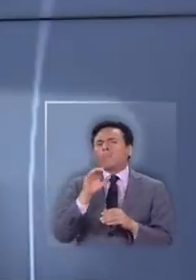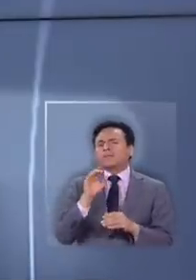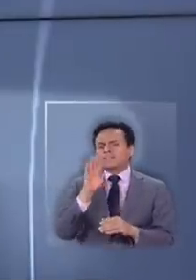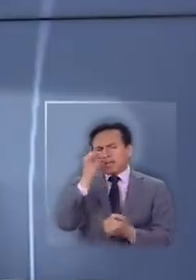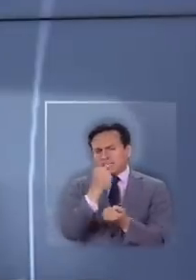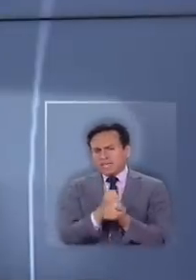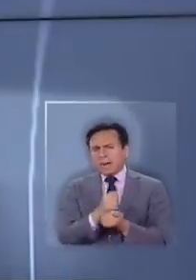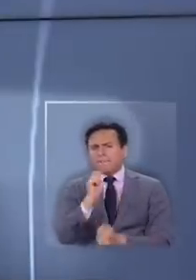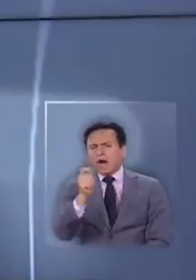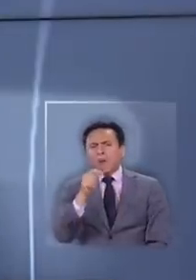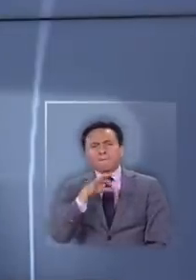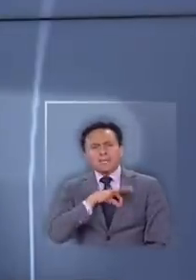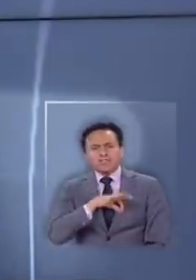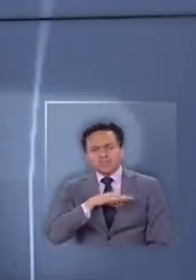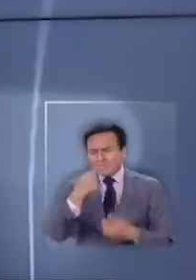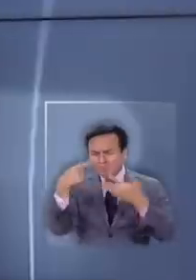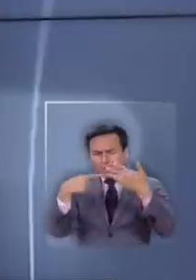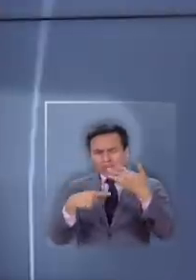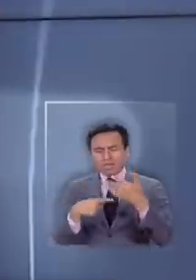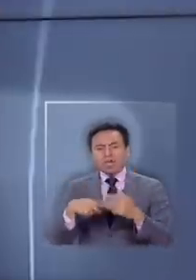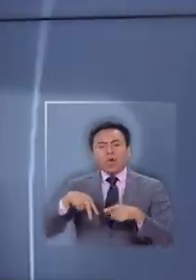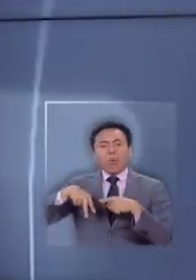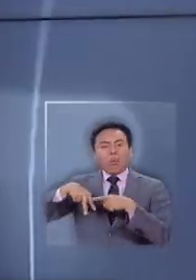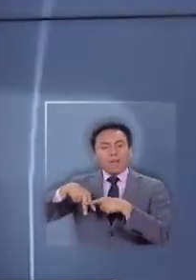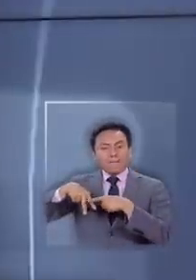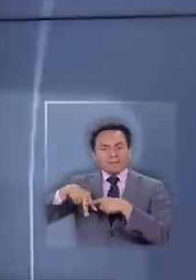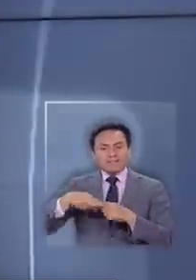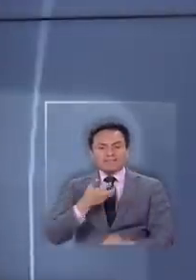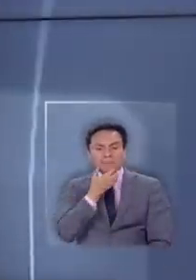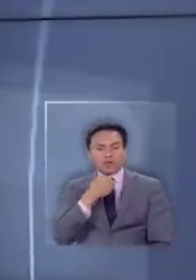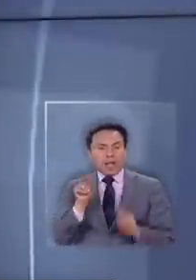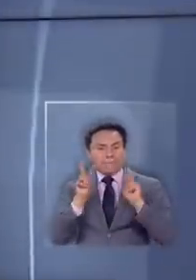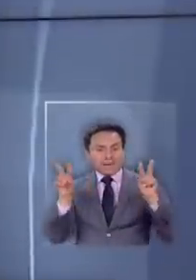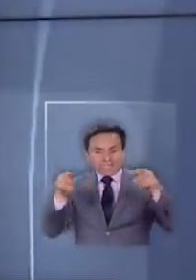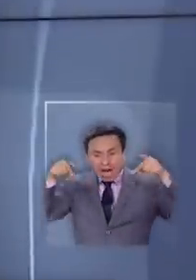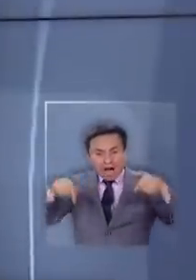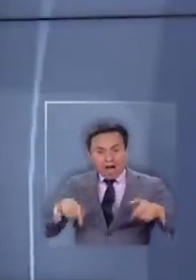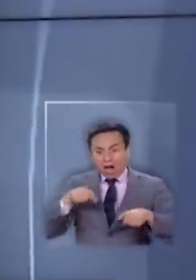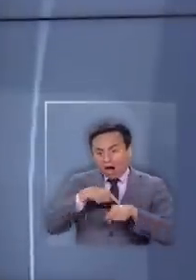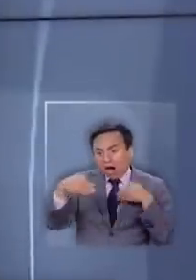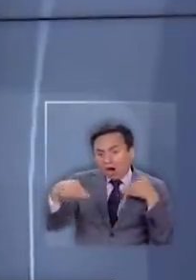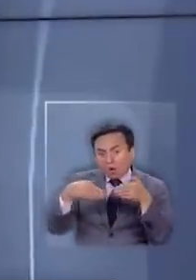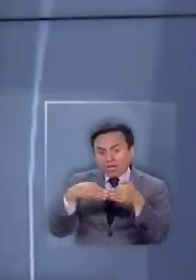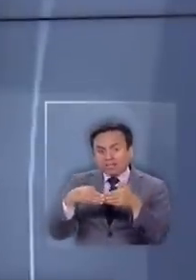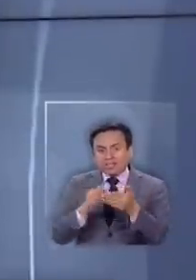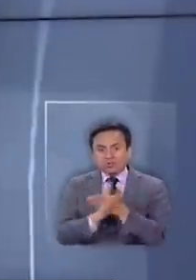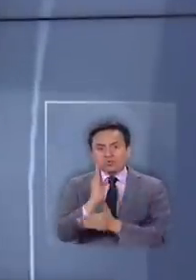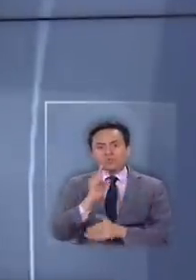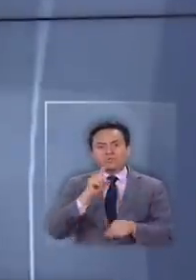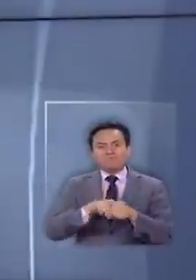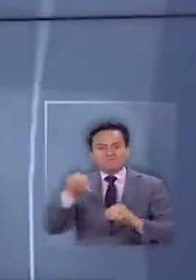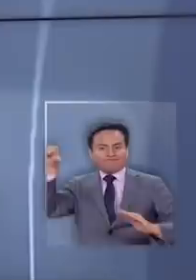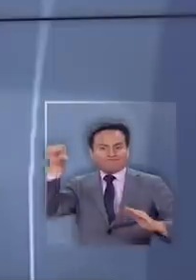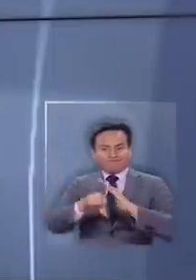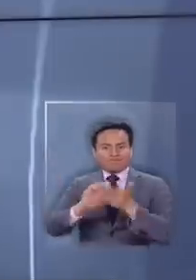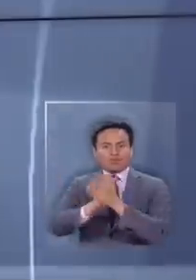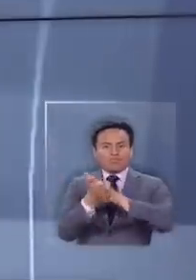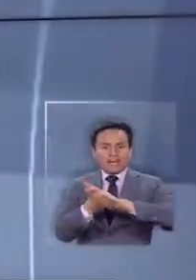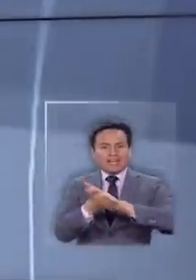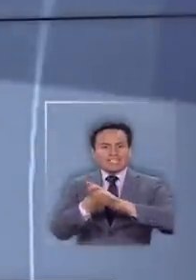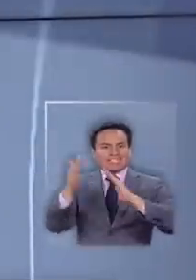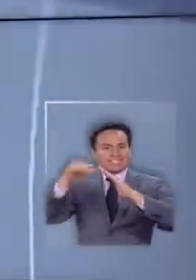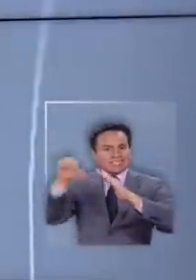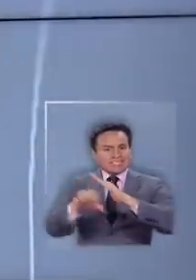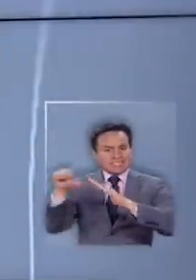pago de pensiones, vivieron Hualpén y San Pedro de la Paz a horas de iniciar sus respectivos periodos de cuarentena total